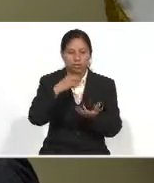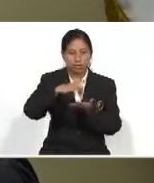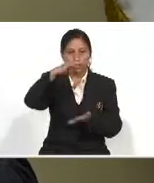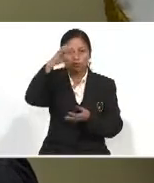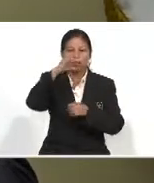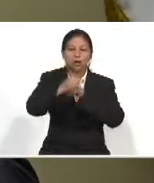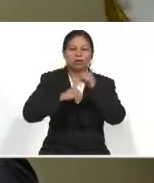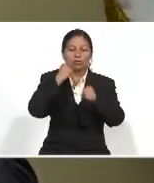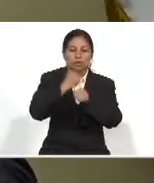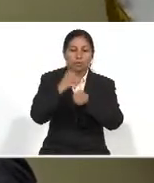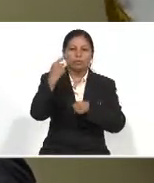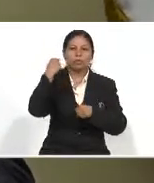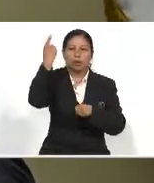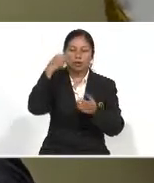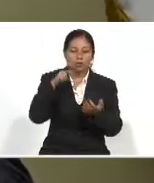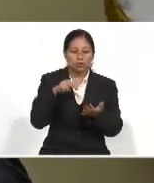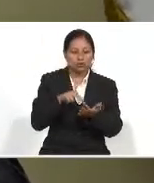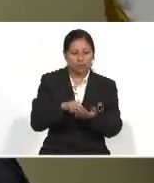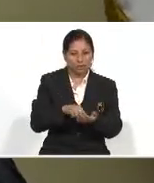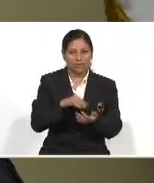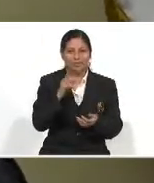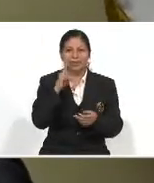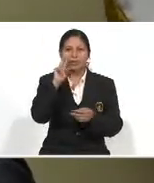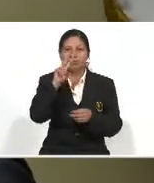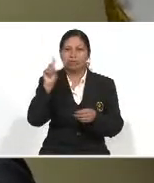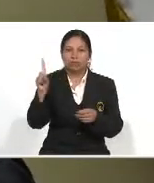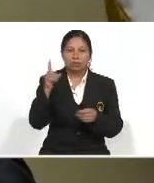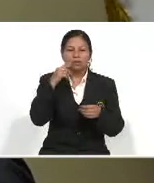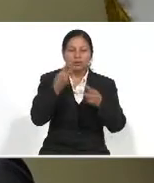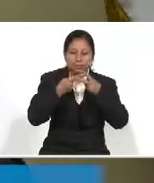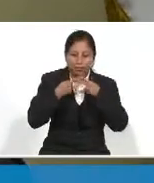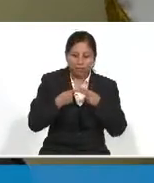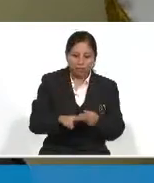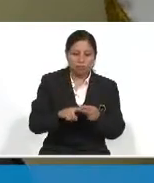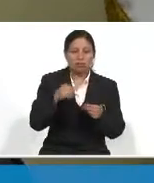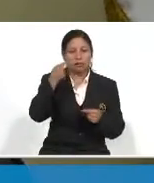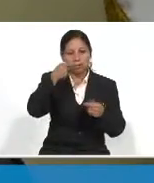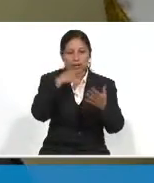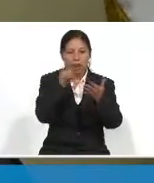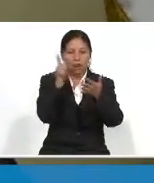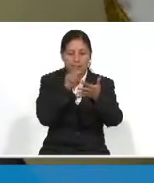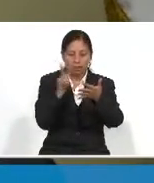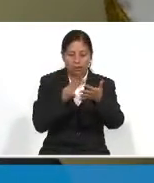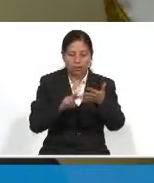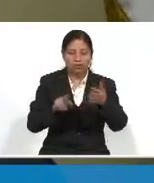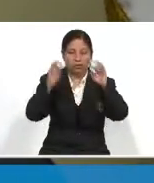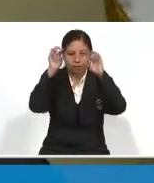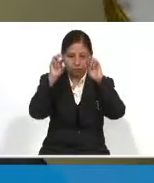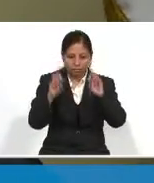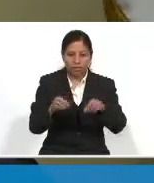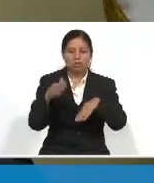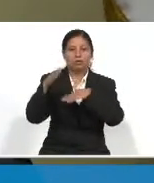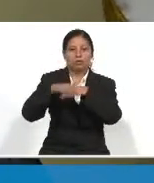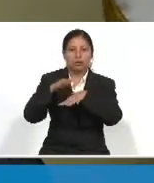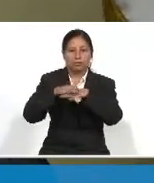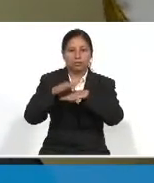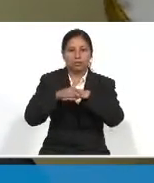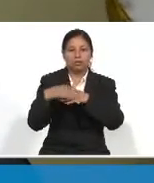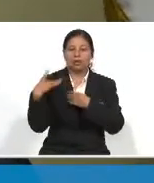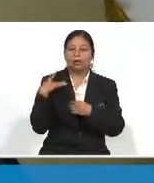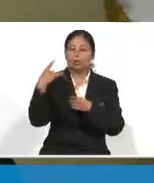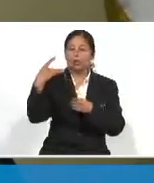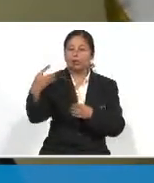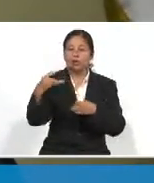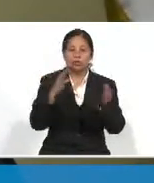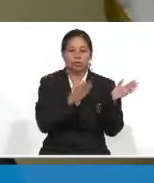próximos años y para el próximo año específicamente. Entonces vamos a iniciar el día y lo voy a leer para las personas y pedirles que nos acompañen durante